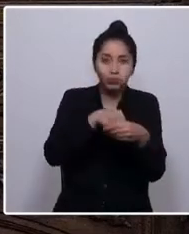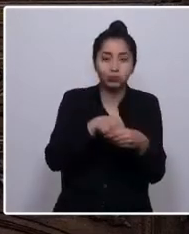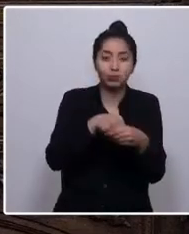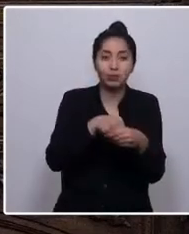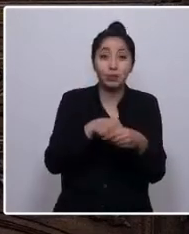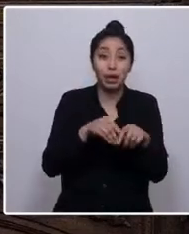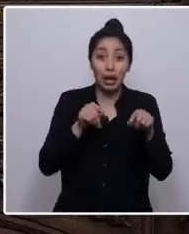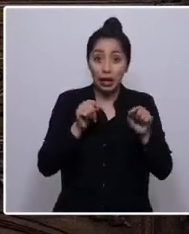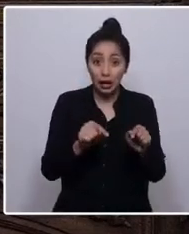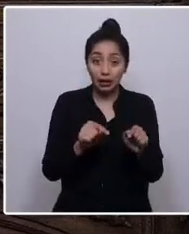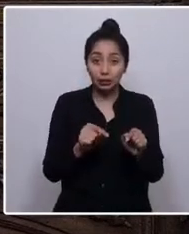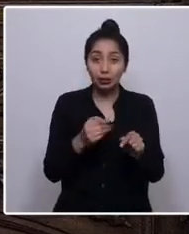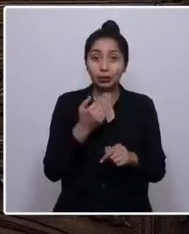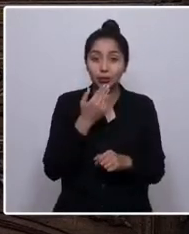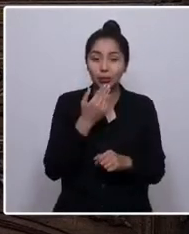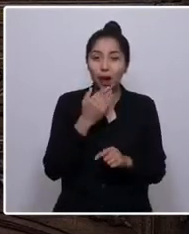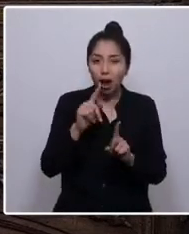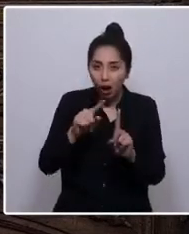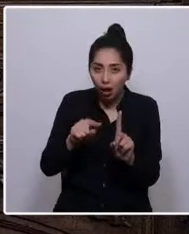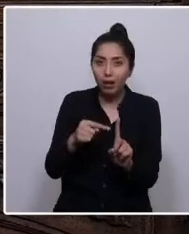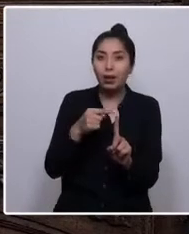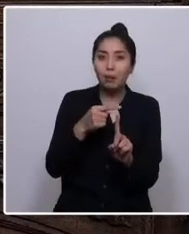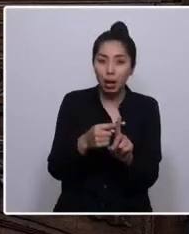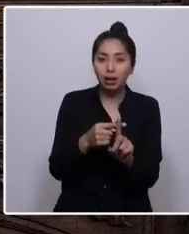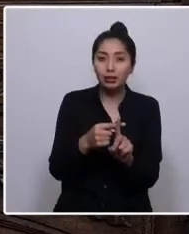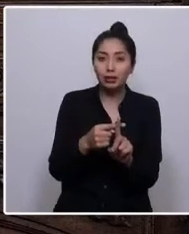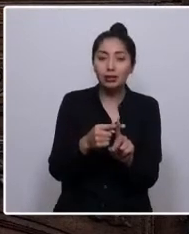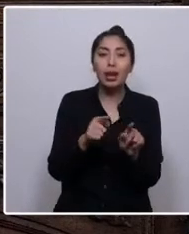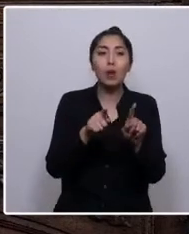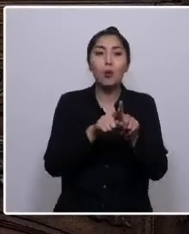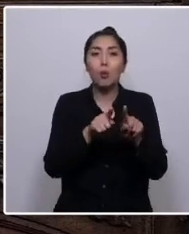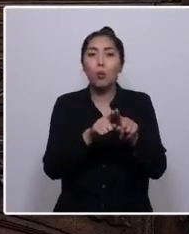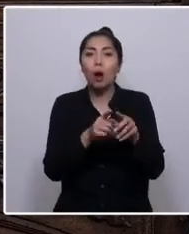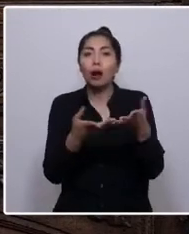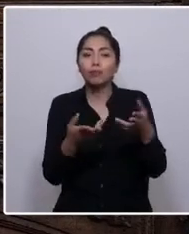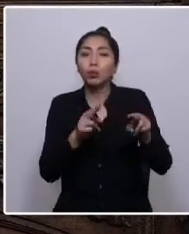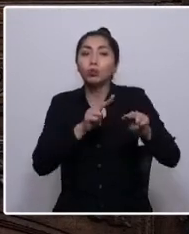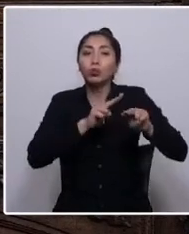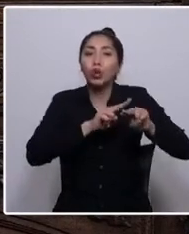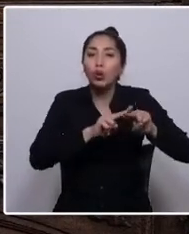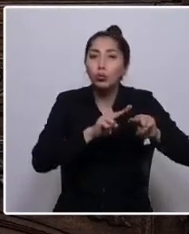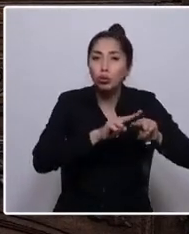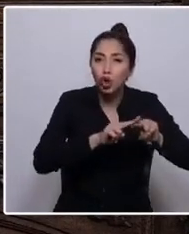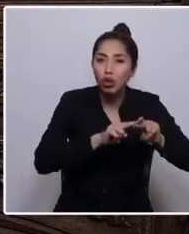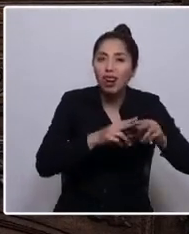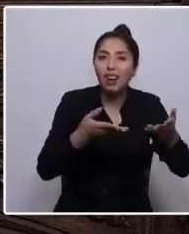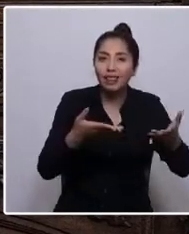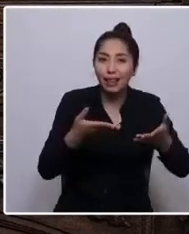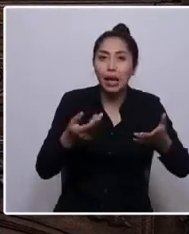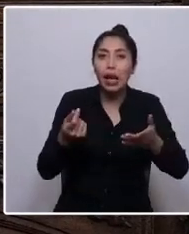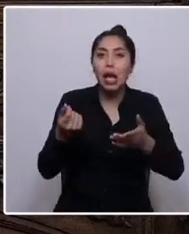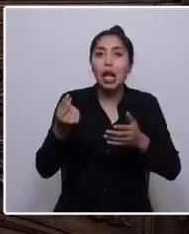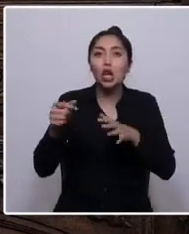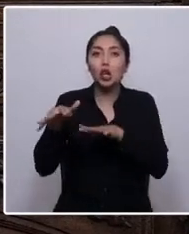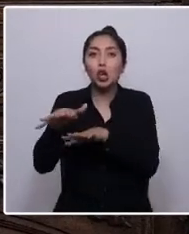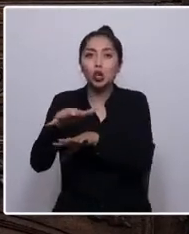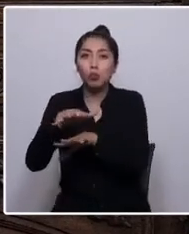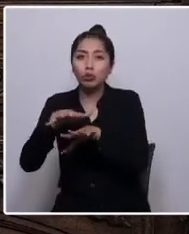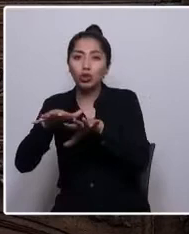además como un antídoto a la corrupción de la política